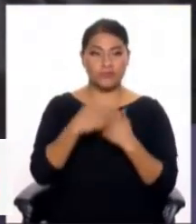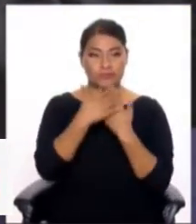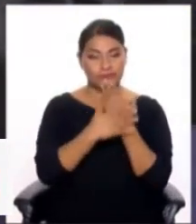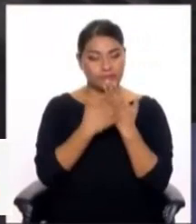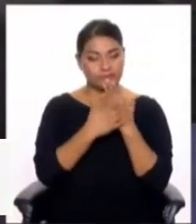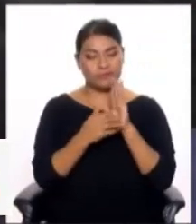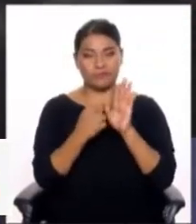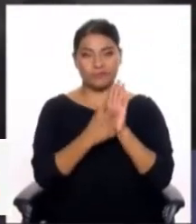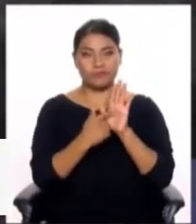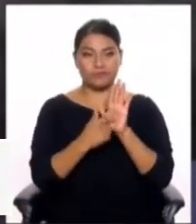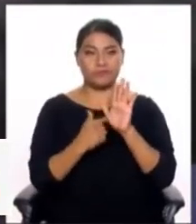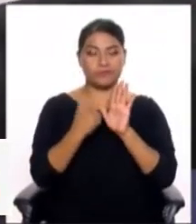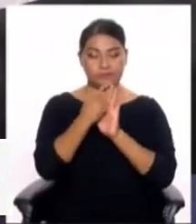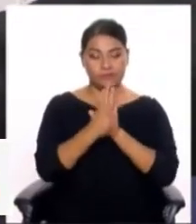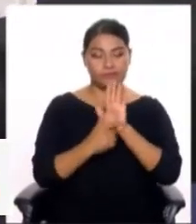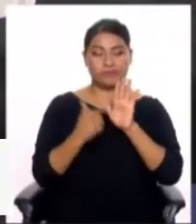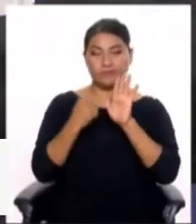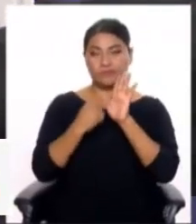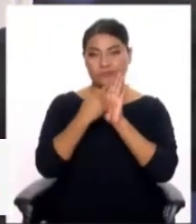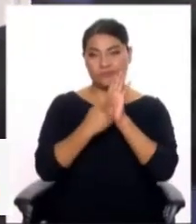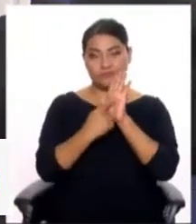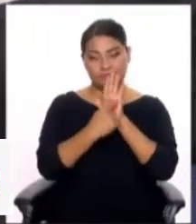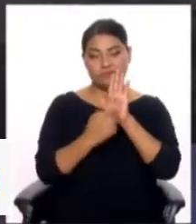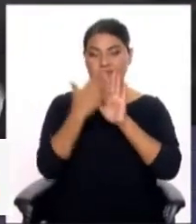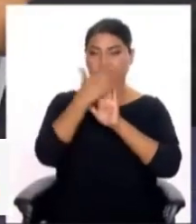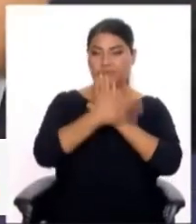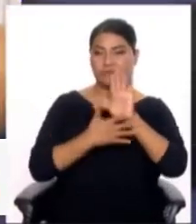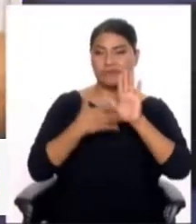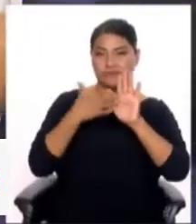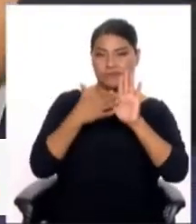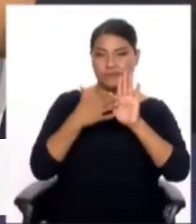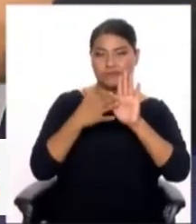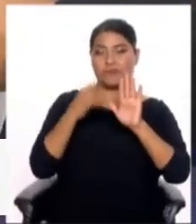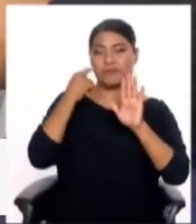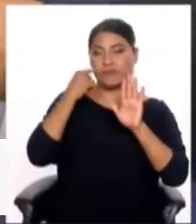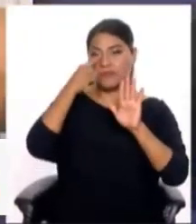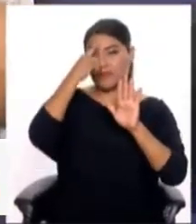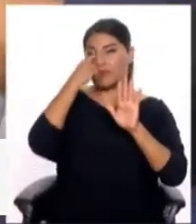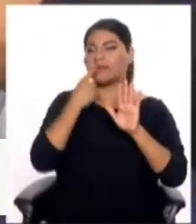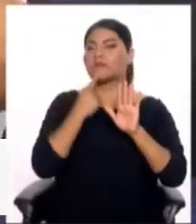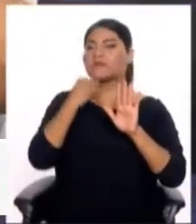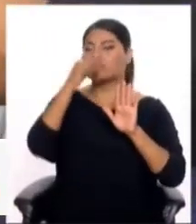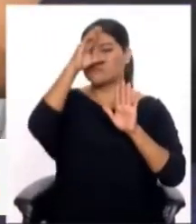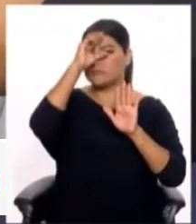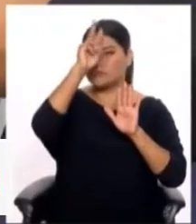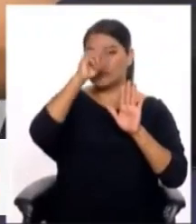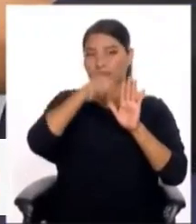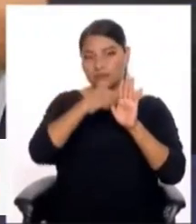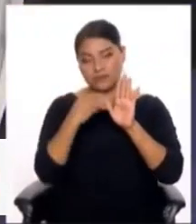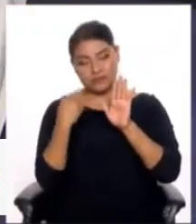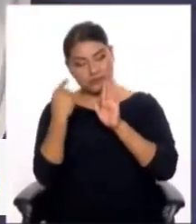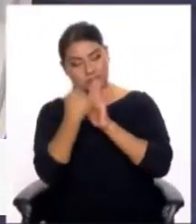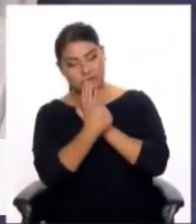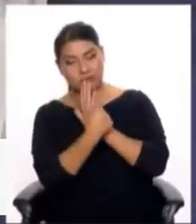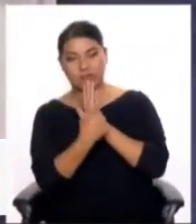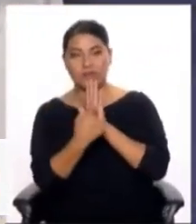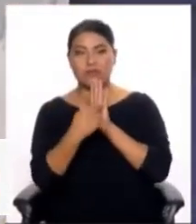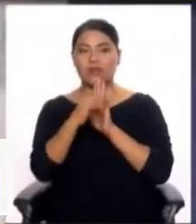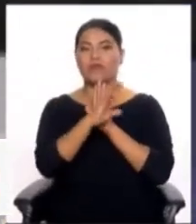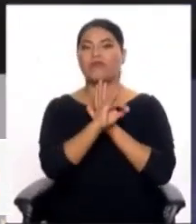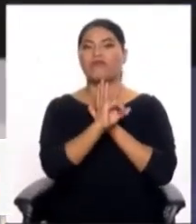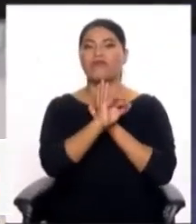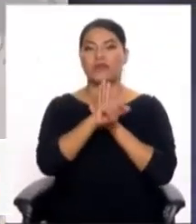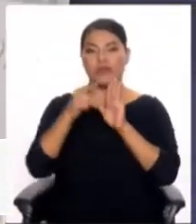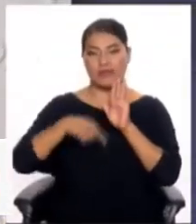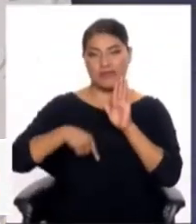central vemos la silueta de Machu Picchu y al lado derecho tenemos la silueta del monte Fuji. En la